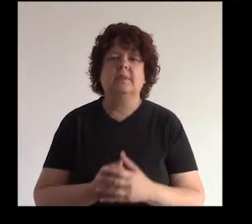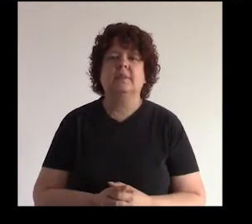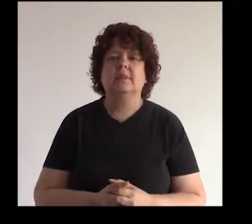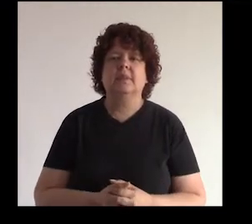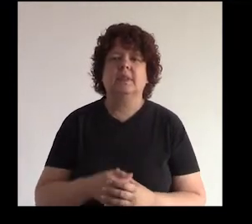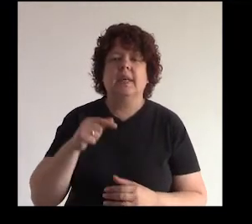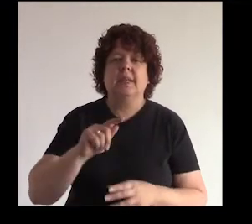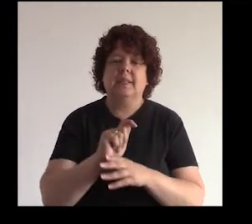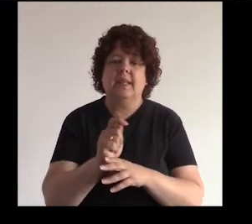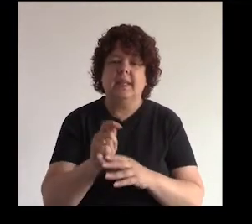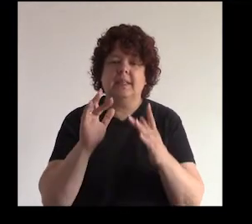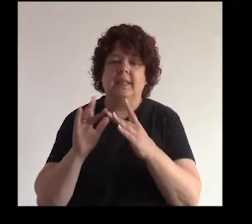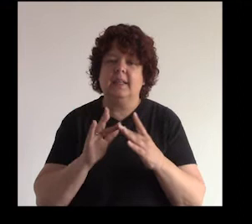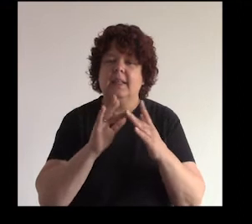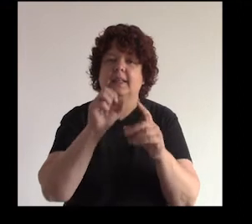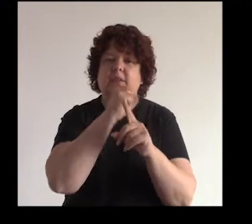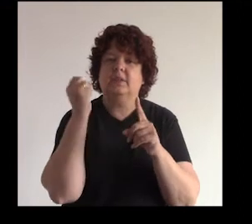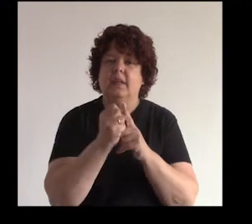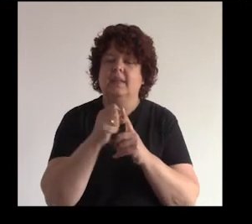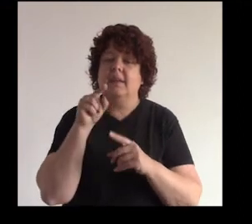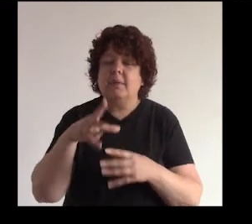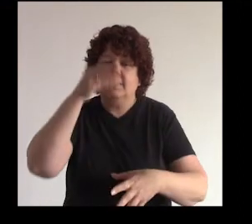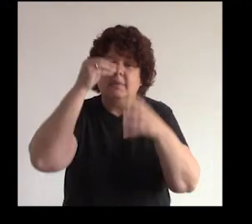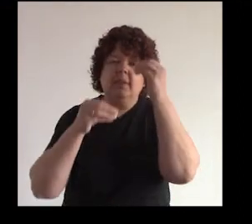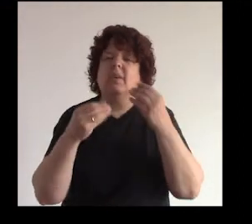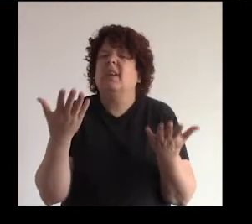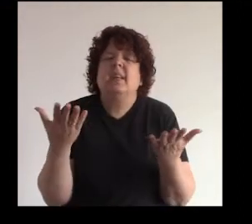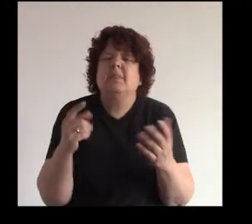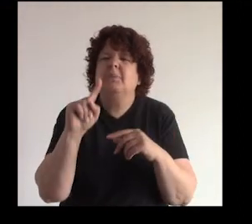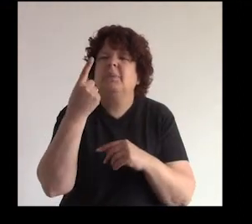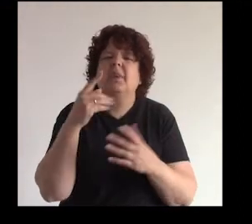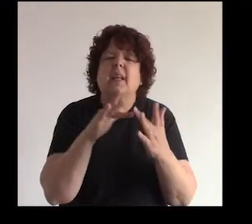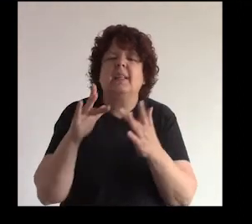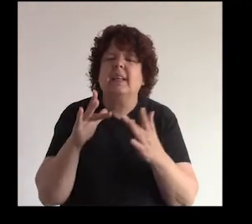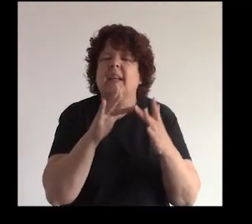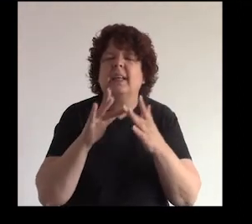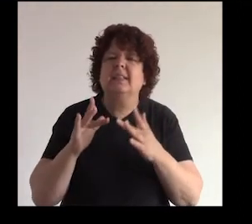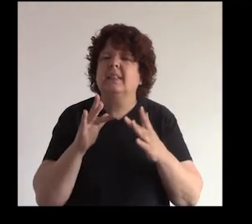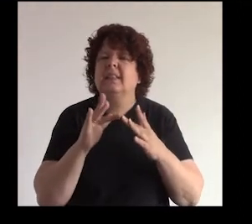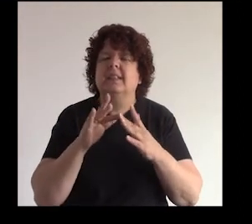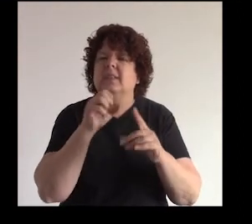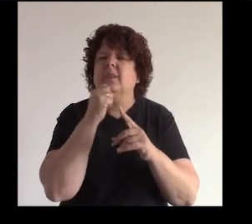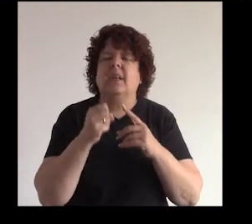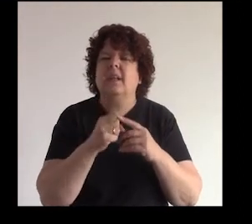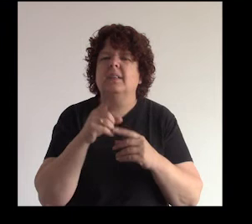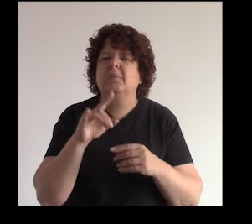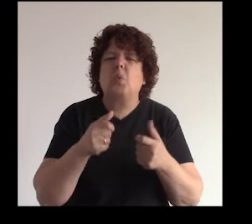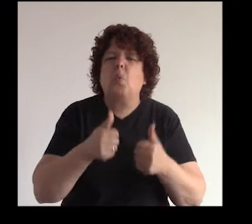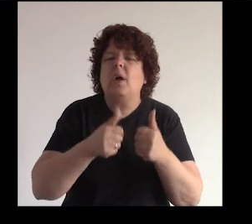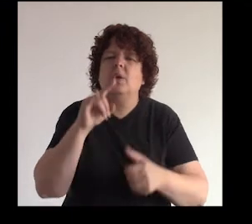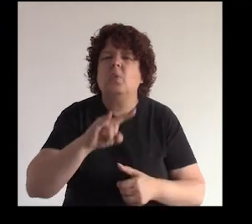empezamos este es el taller de redes sociales vamos a aprender qué es una red primero, para qué sirven las redes